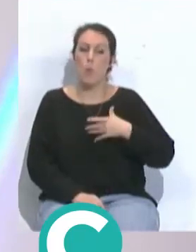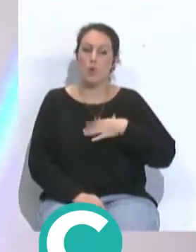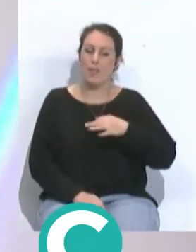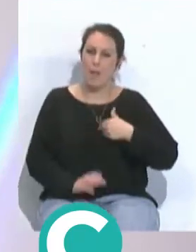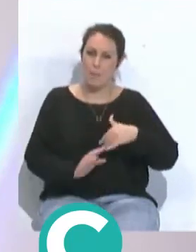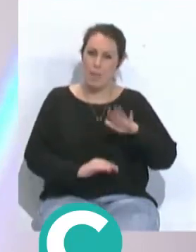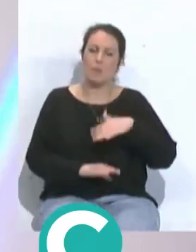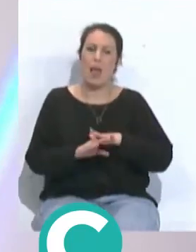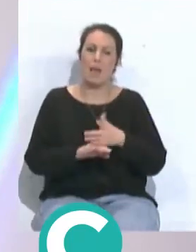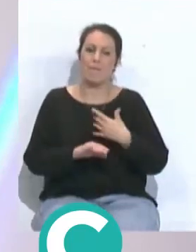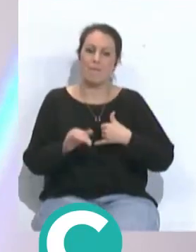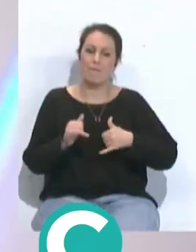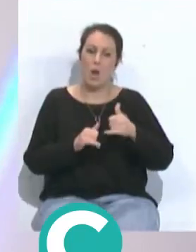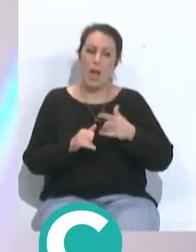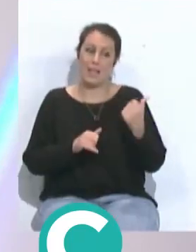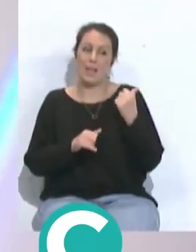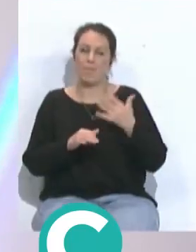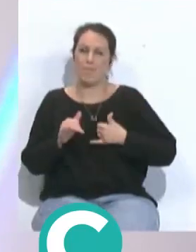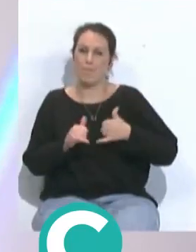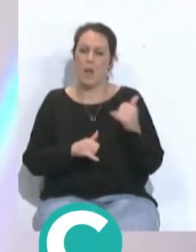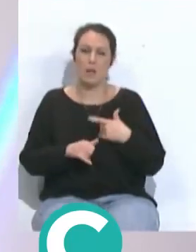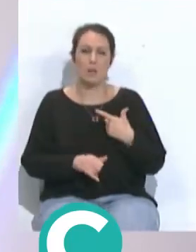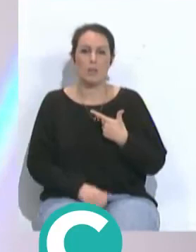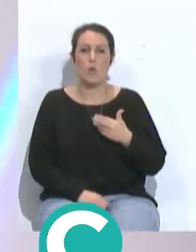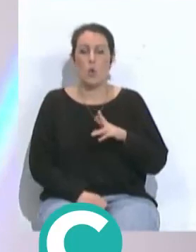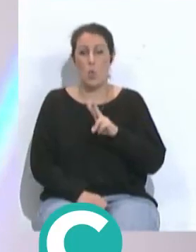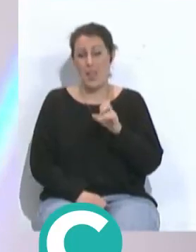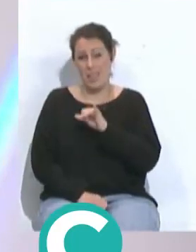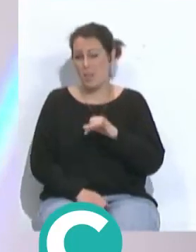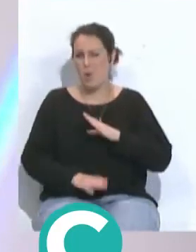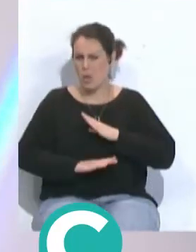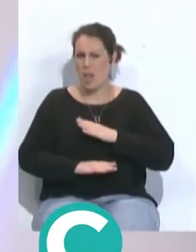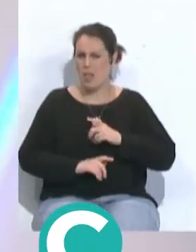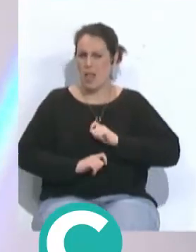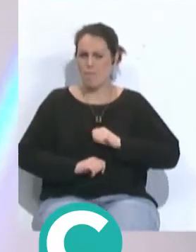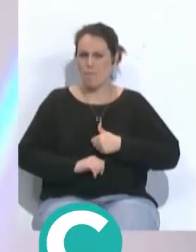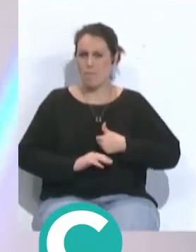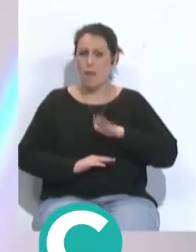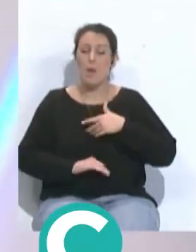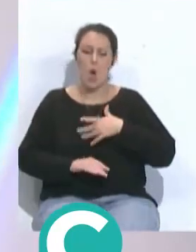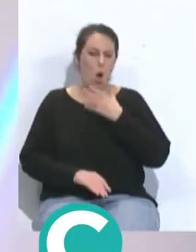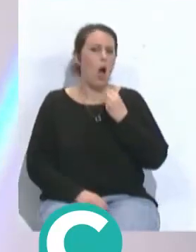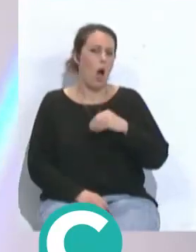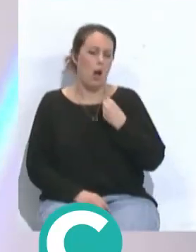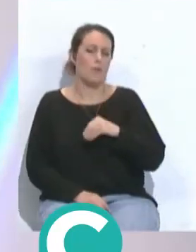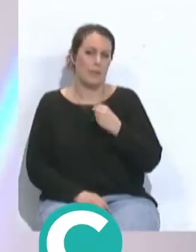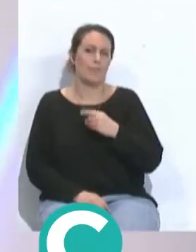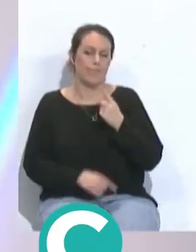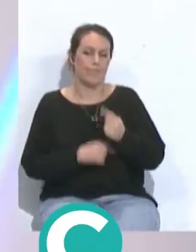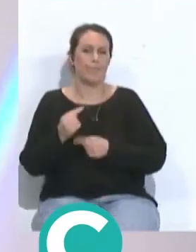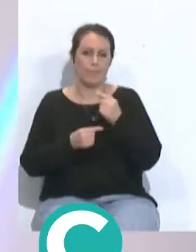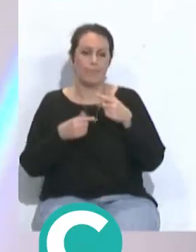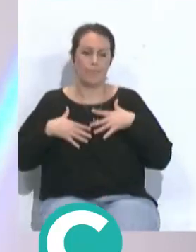posibilidad de sacar el balón sacado desde atrás Luis Silva te aporta muchísimo en cuanto a portería pero yo creo que es un jugador todavía joven y que podrá ir poco a poco también